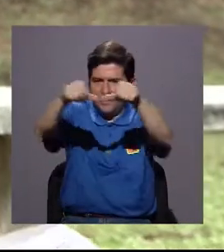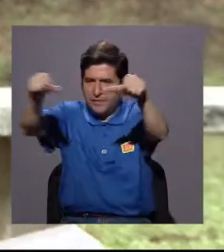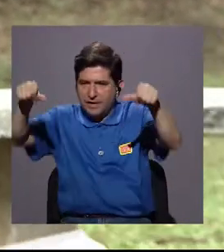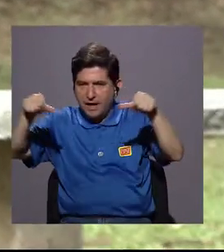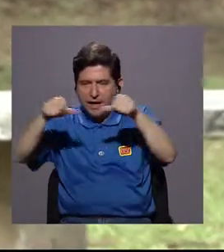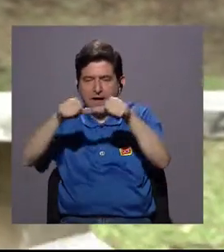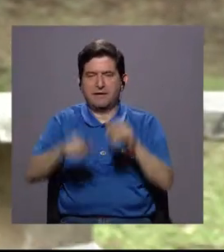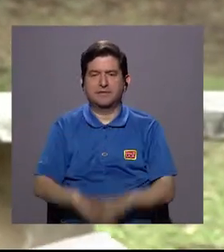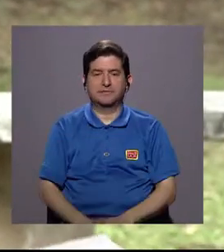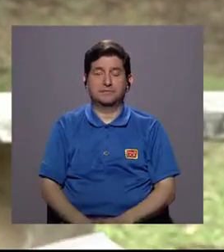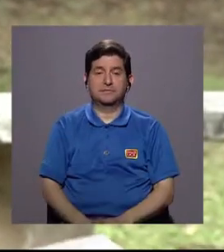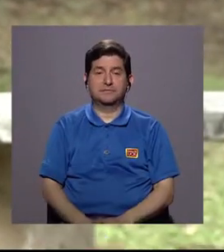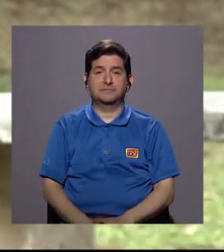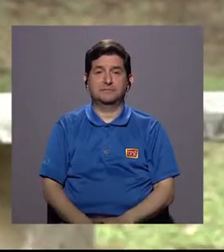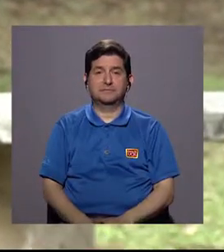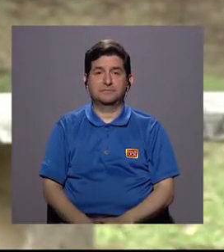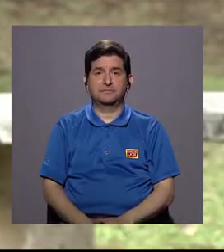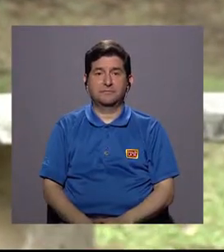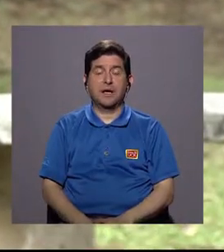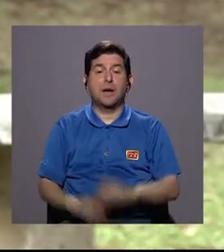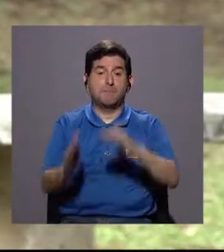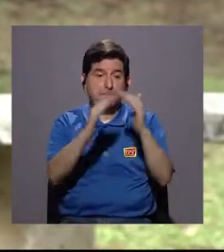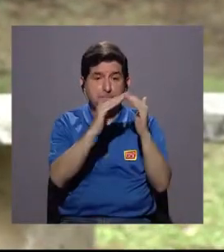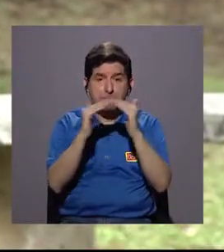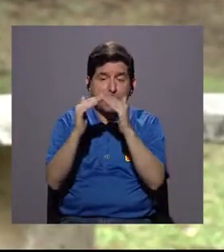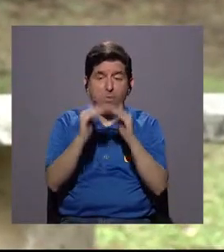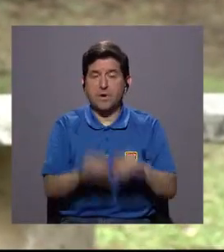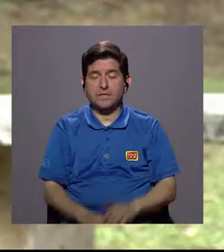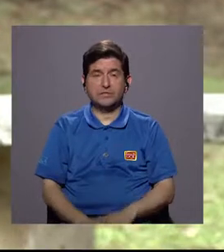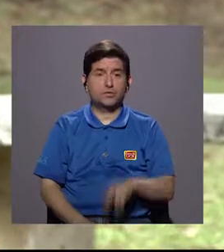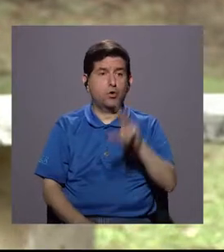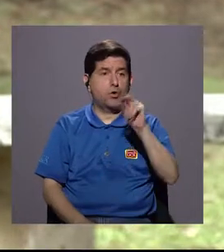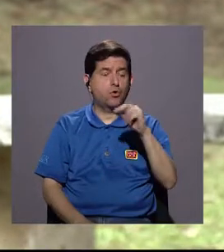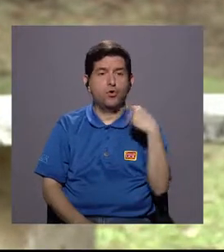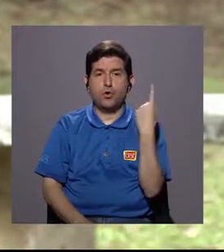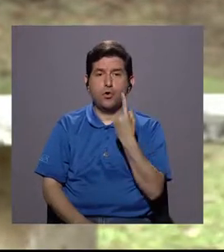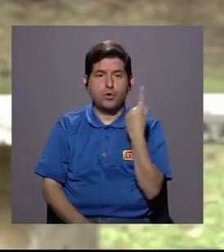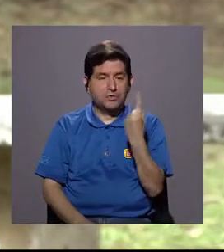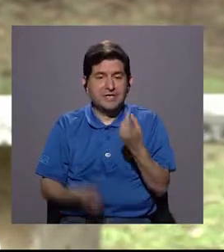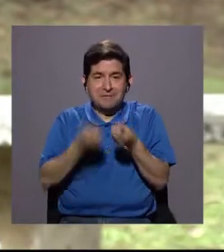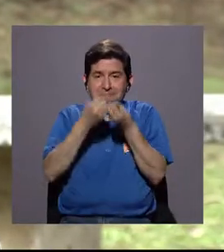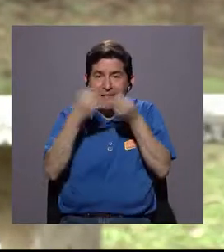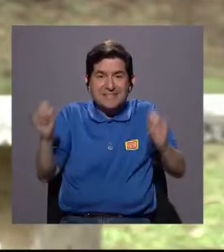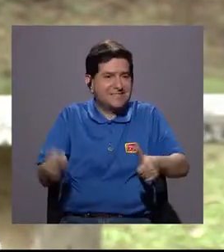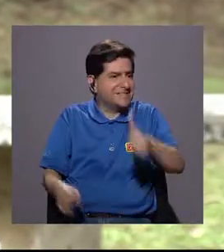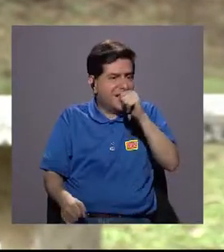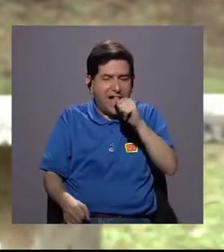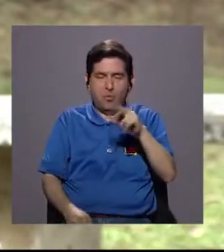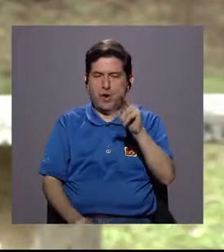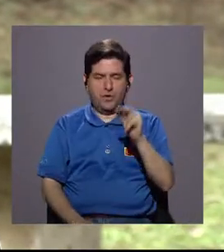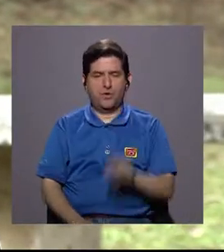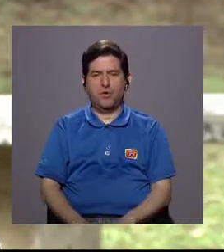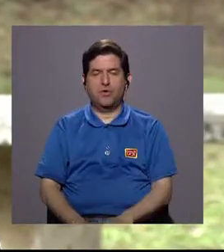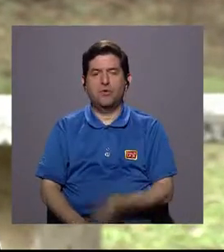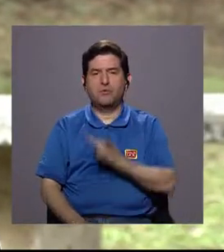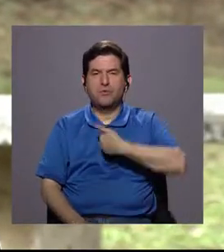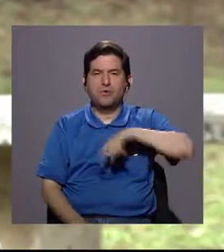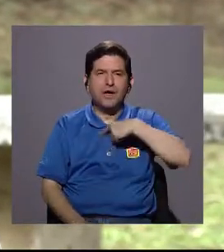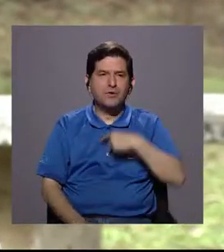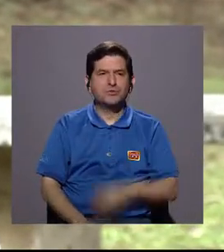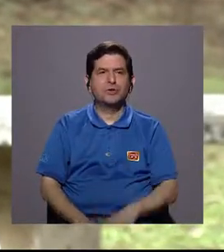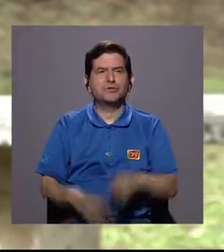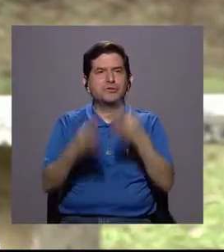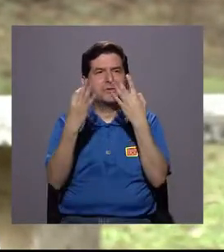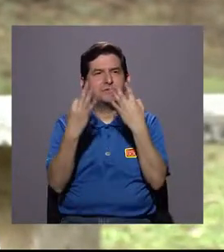tal forma que de las poblaciones no se encuentren siempre sin el recurso, sino que nos vayamos un poquito